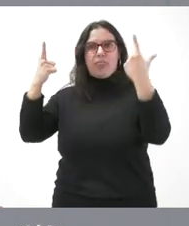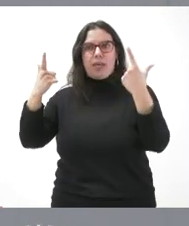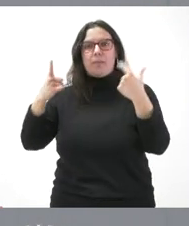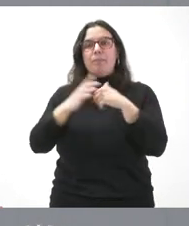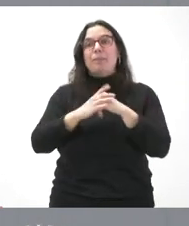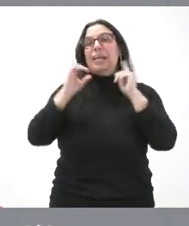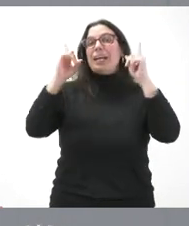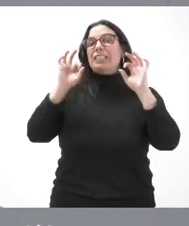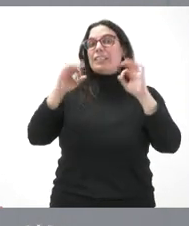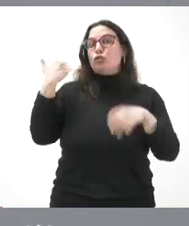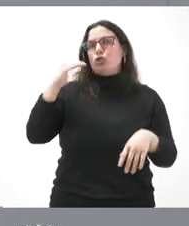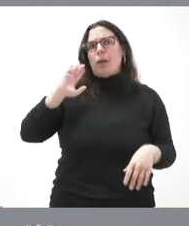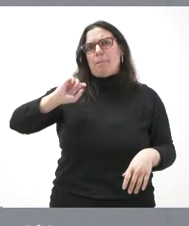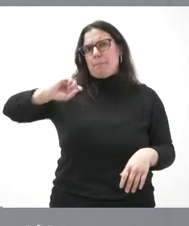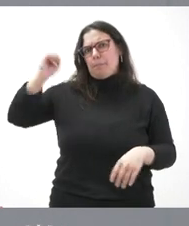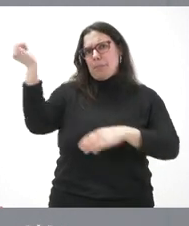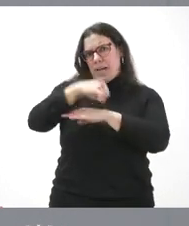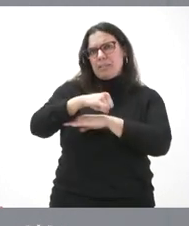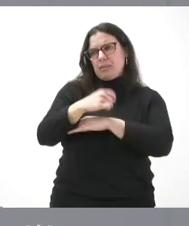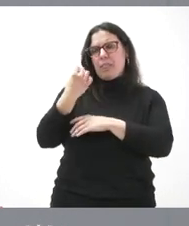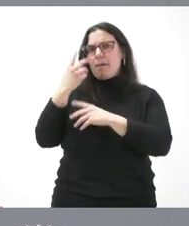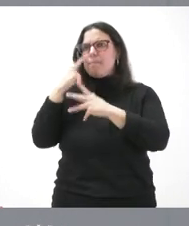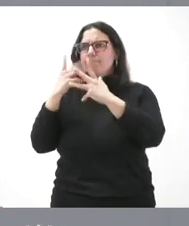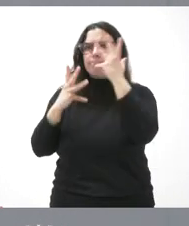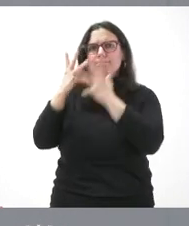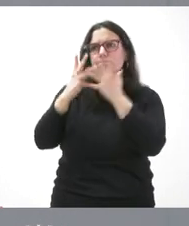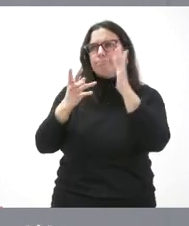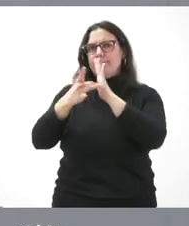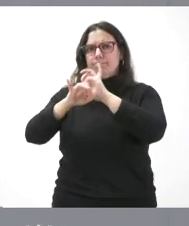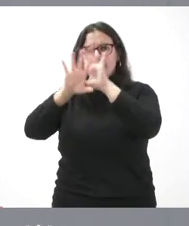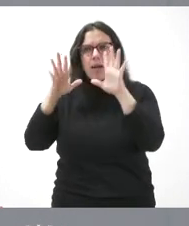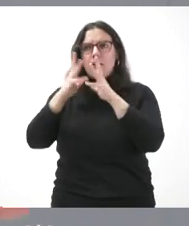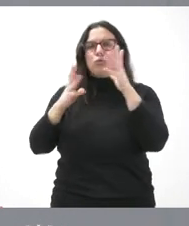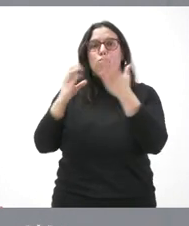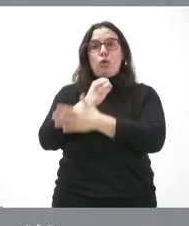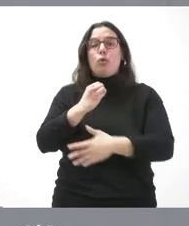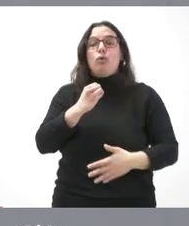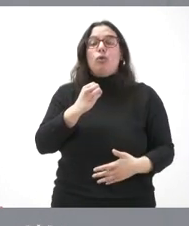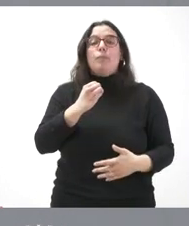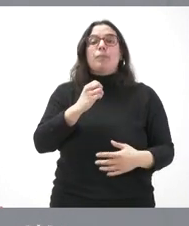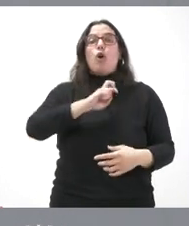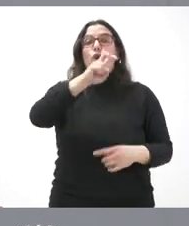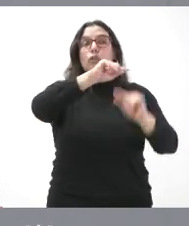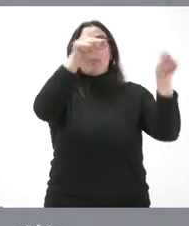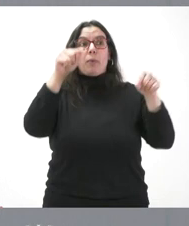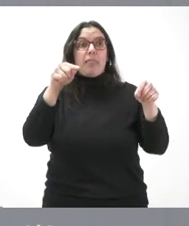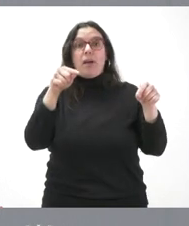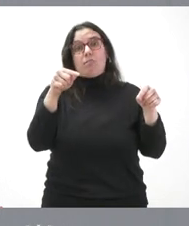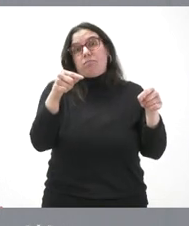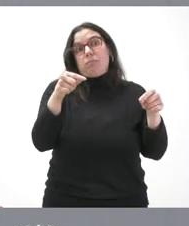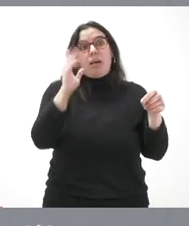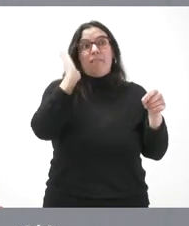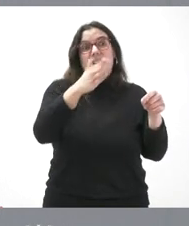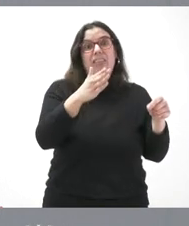caso de Soria el daño ha sido mayor, habrá que cuantificarlo, habrá que definirlo. Lo que sí que hemos incluido en la provincia de Soria no se han incluido aquellas provincias que no han tenido daños que